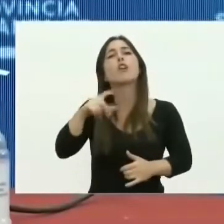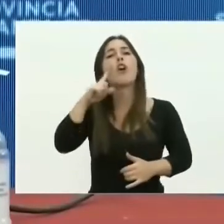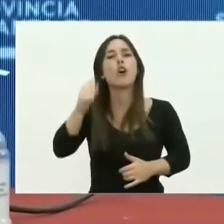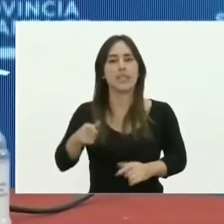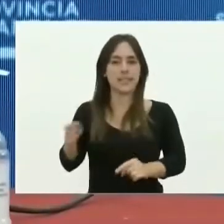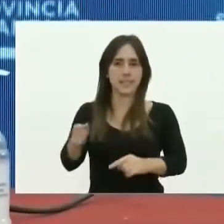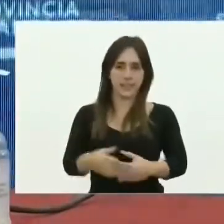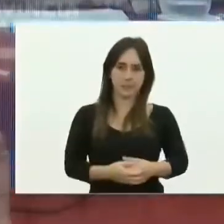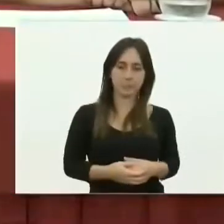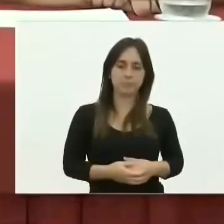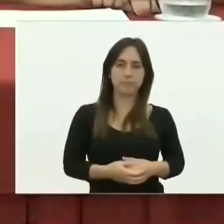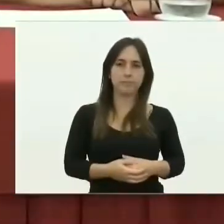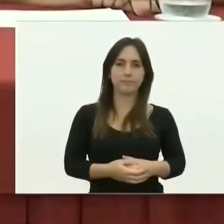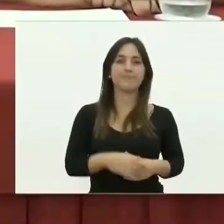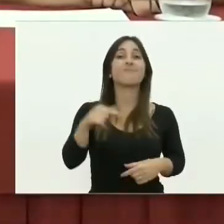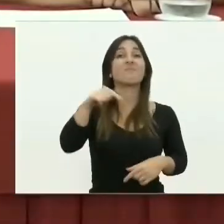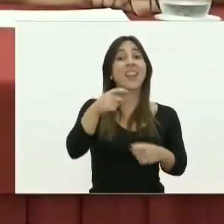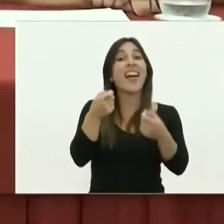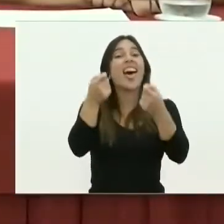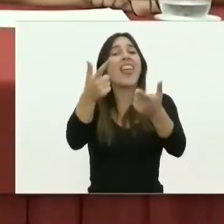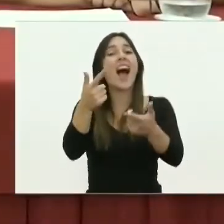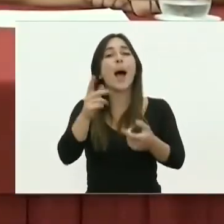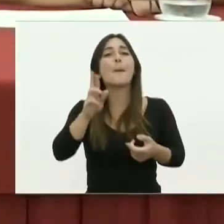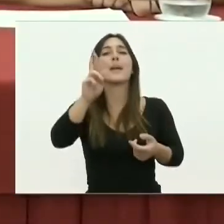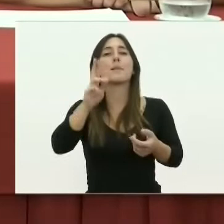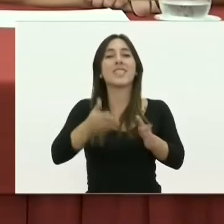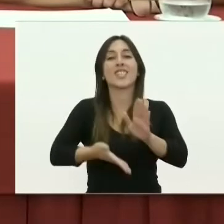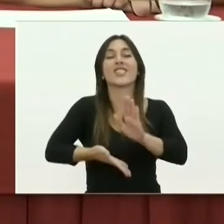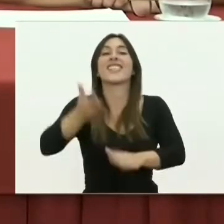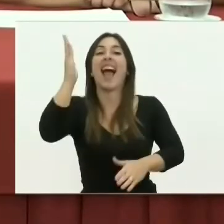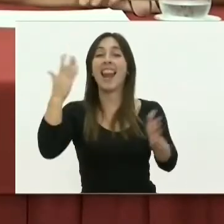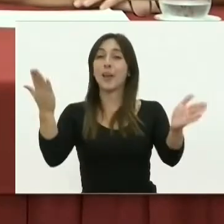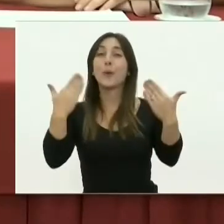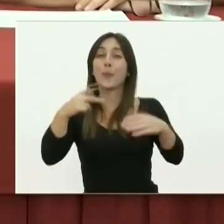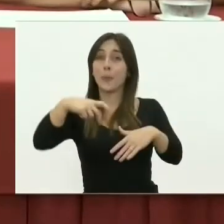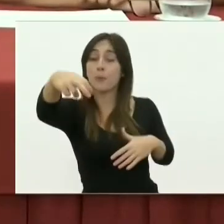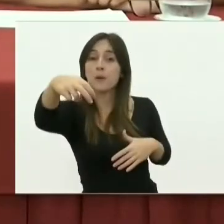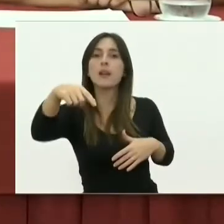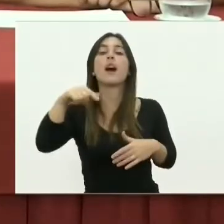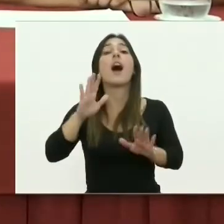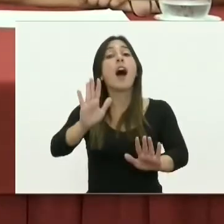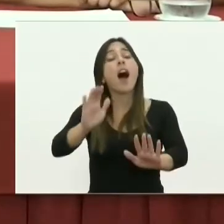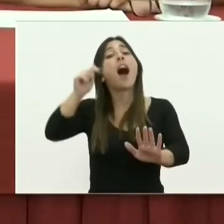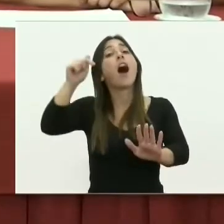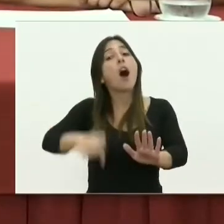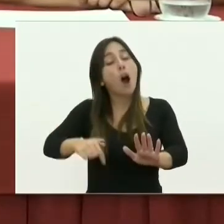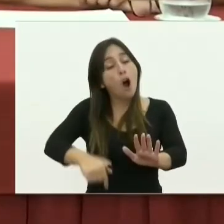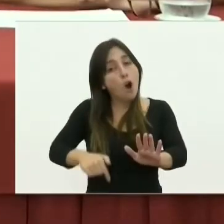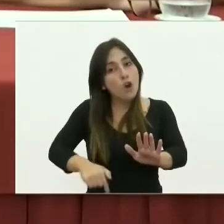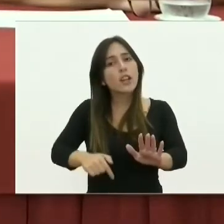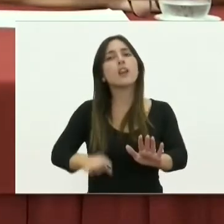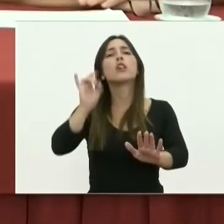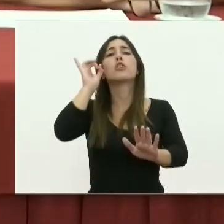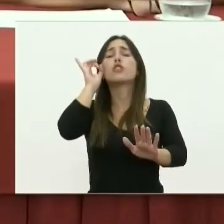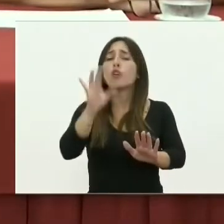Bueno, esta habilitación de salidas recreativas, como aclaró el Ministro, por el momento, y aclaro solamente por el momento,